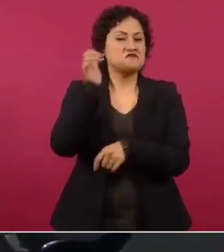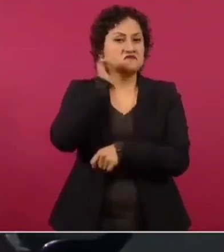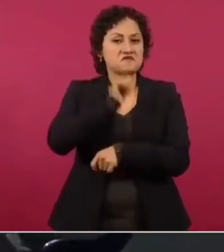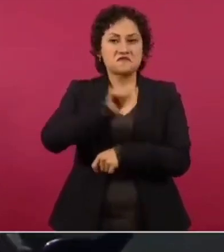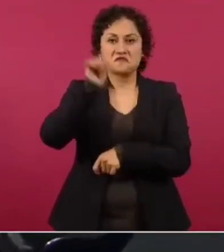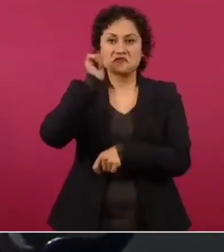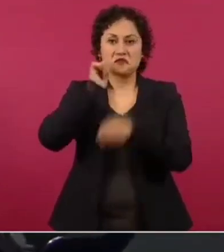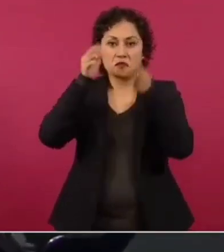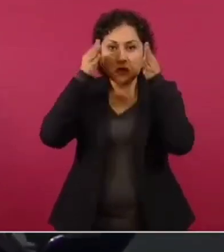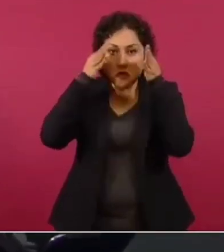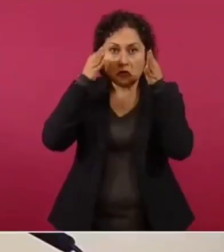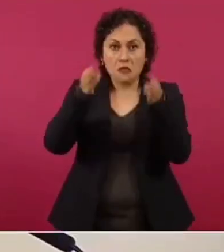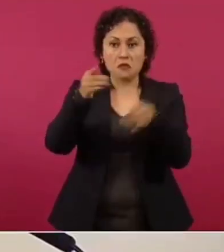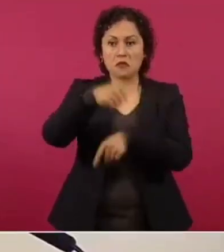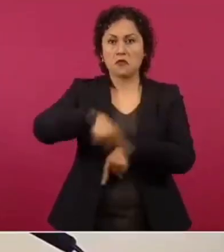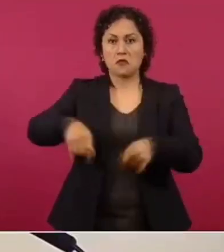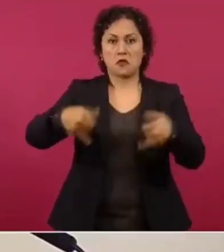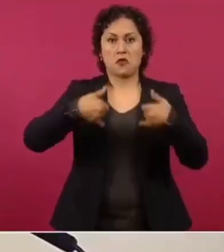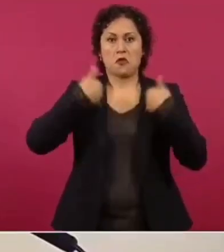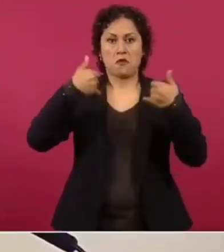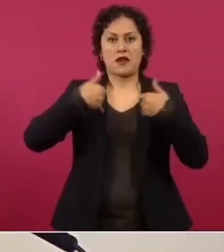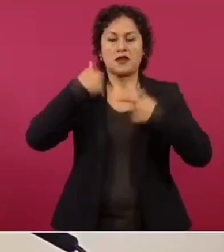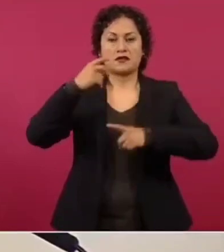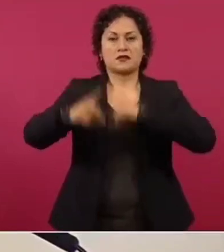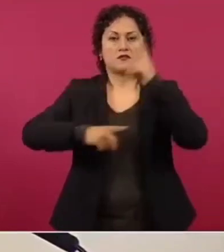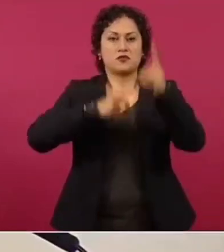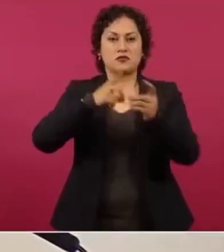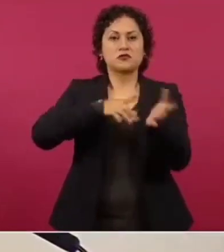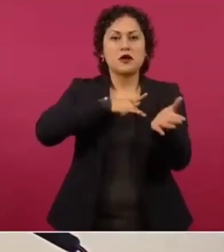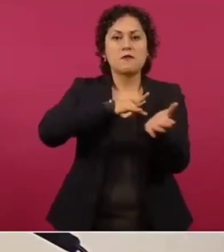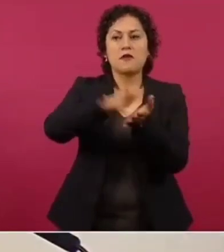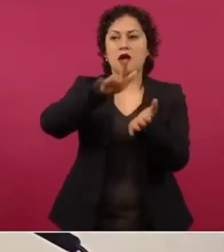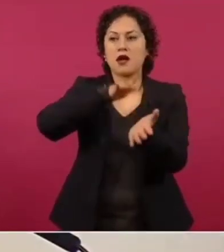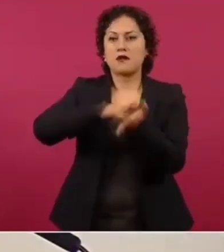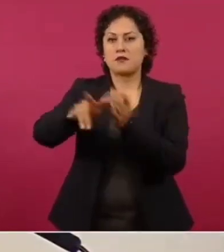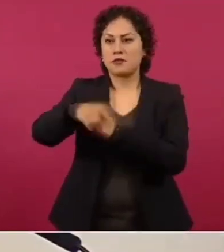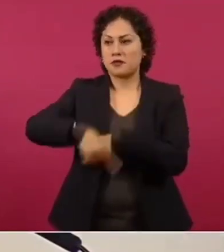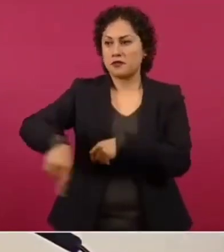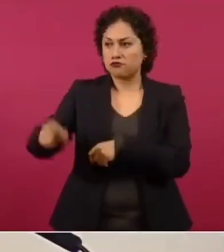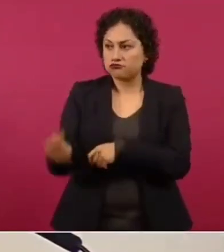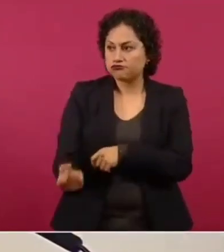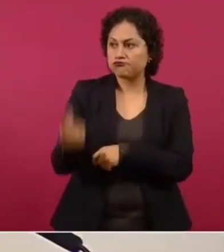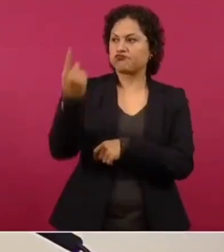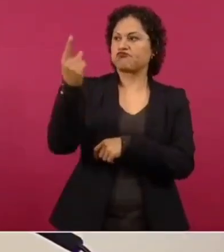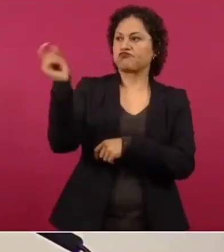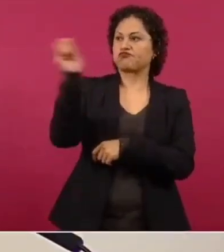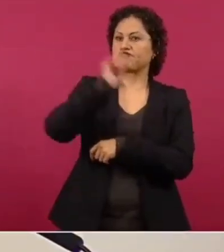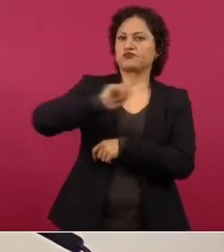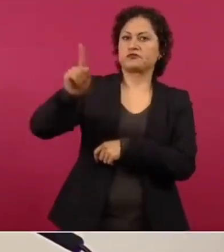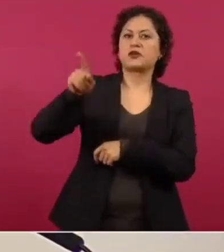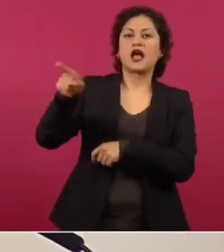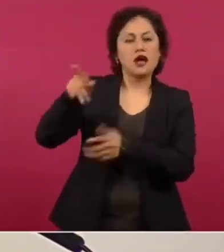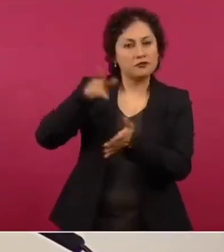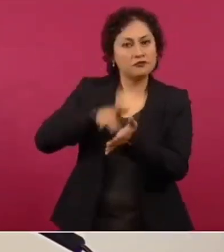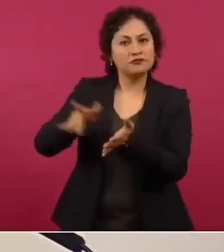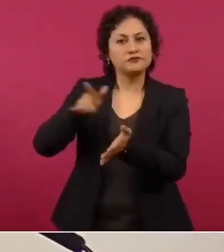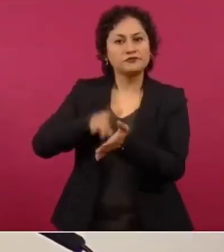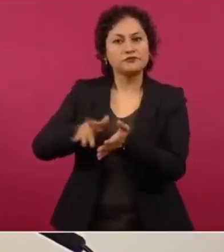a los jóvenes deportistas que son sobresalientes y hemos encontrado